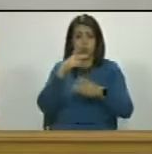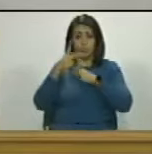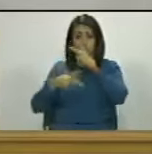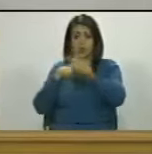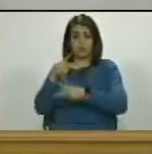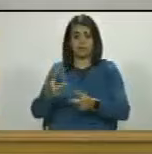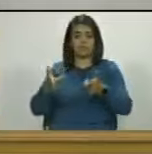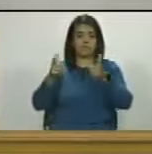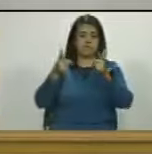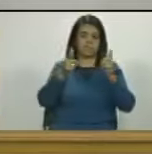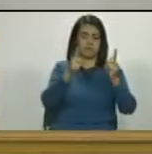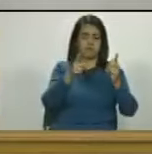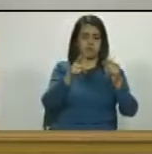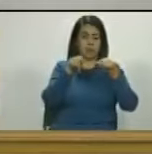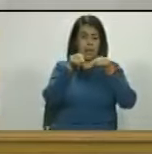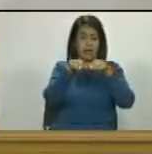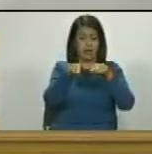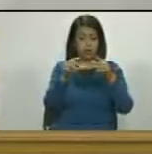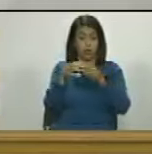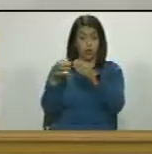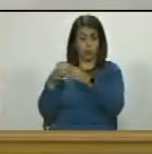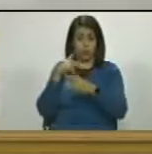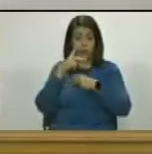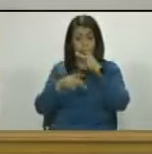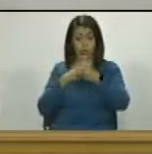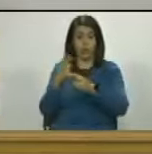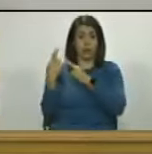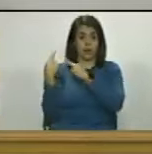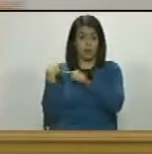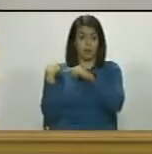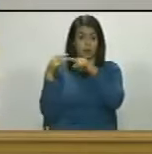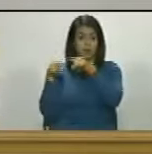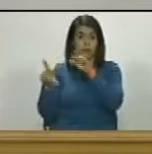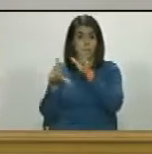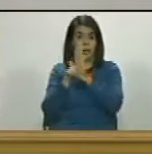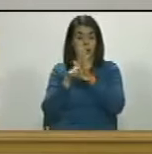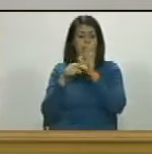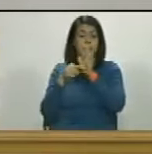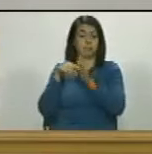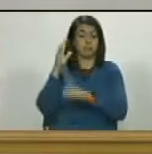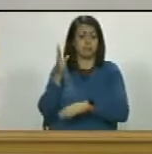políticos los autorizaron esos partidos políticos son responsables ante la ley o no